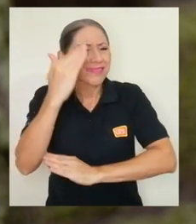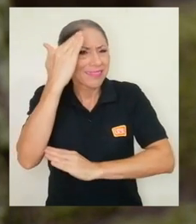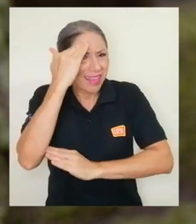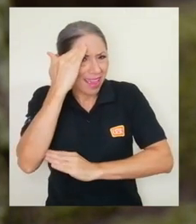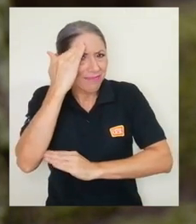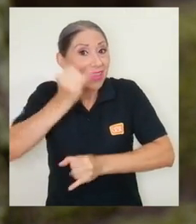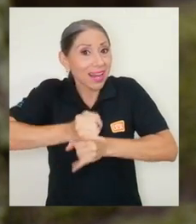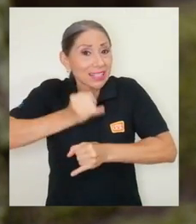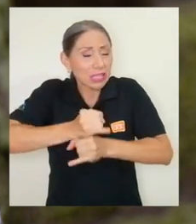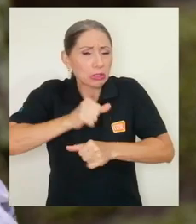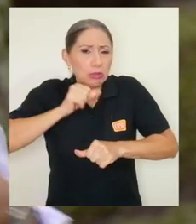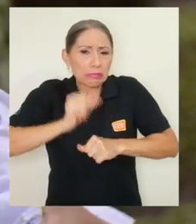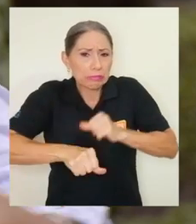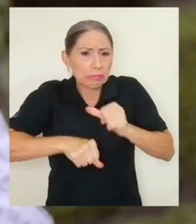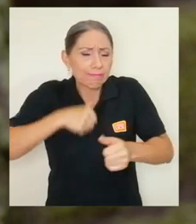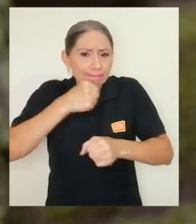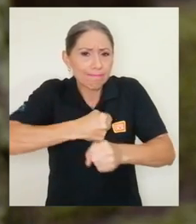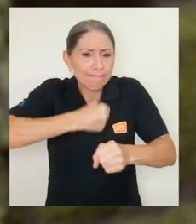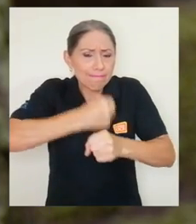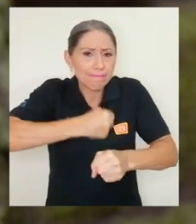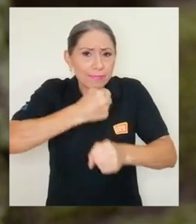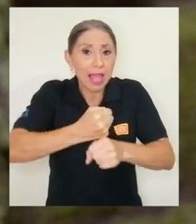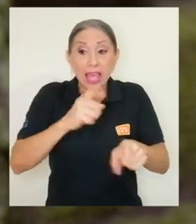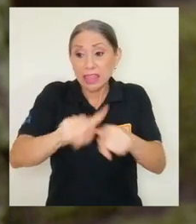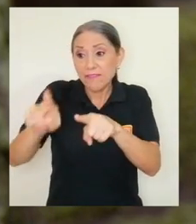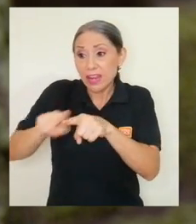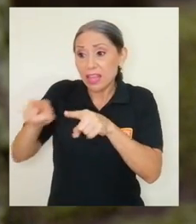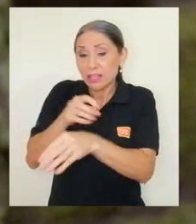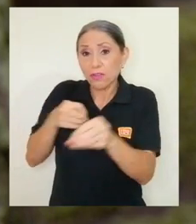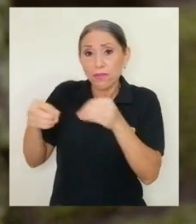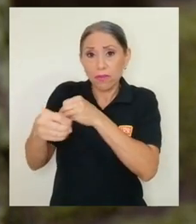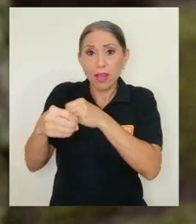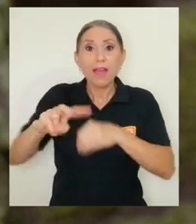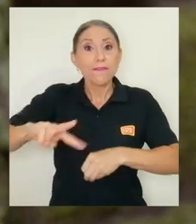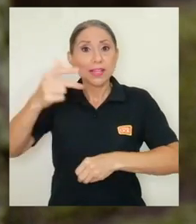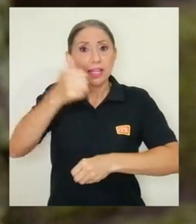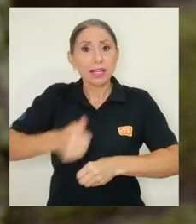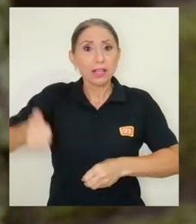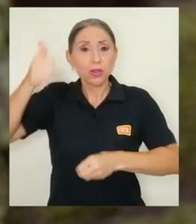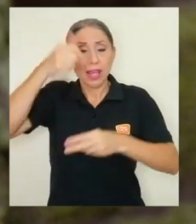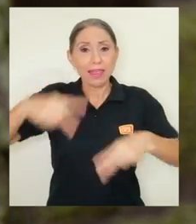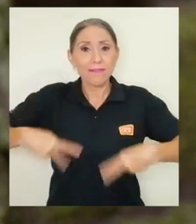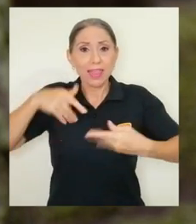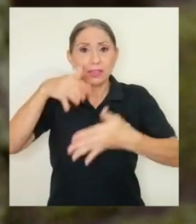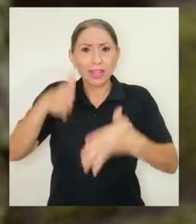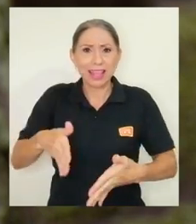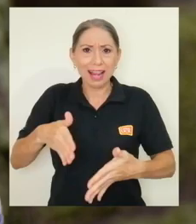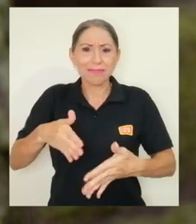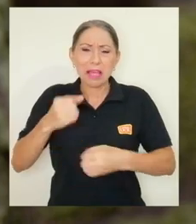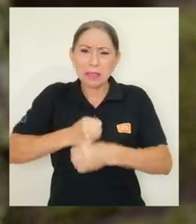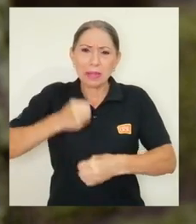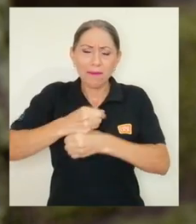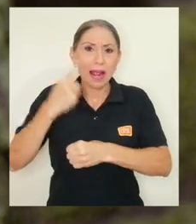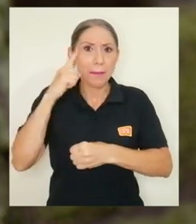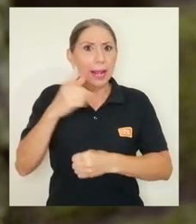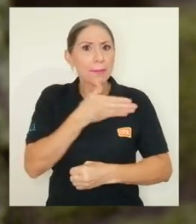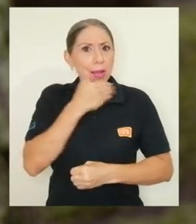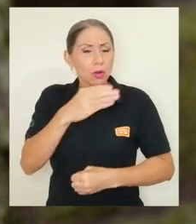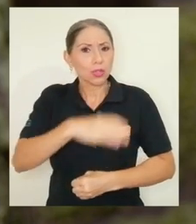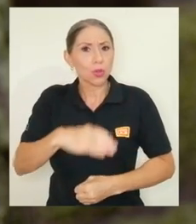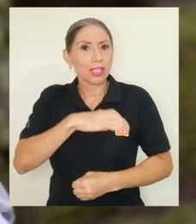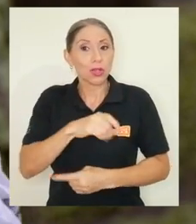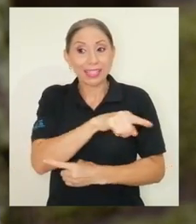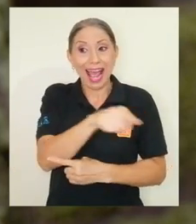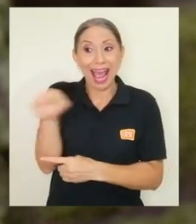bien los esfuerzos que la institución y las diferentes instancias y en la Vicerrectoría Vida Estudiantil hacen para poder darle las mejores condiciones posibles a estos